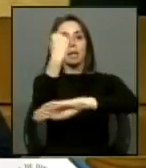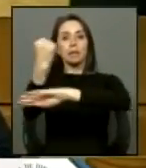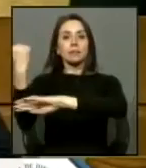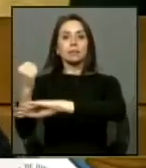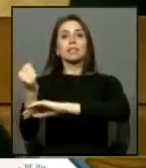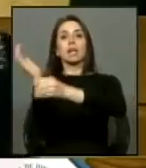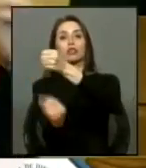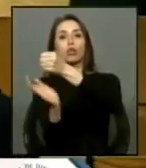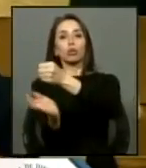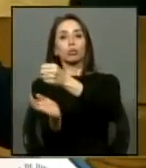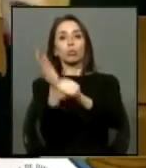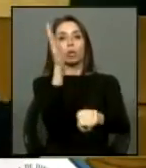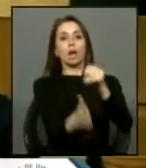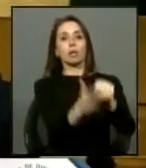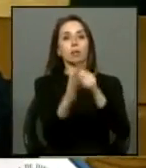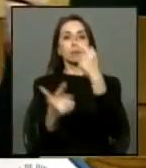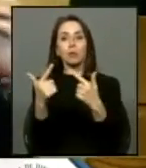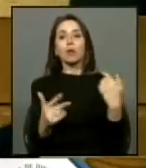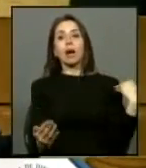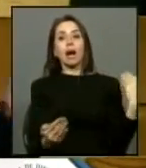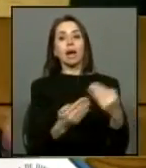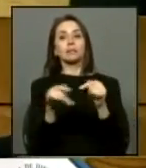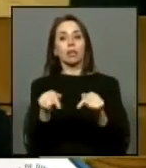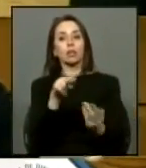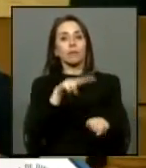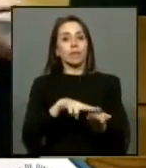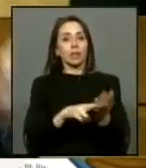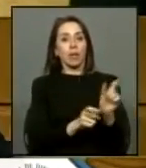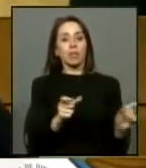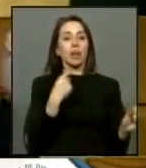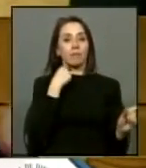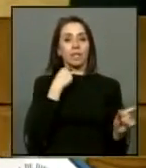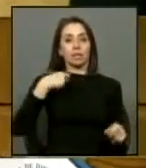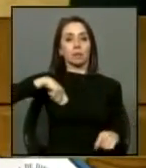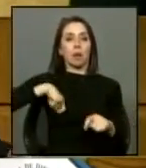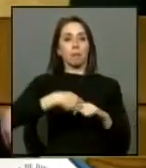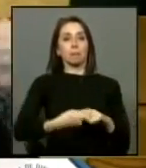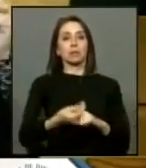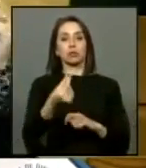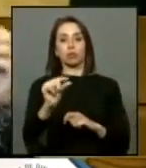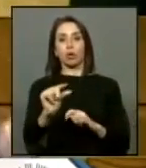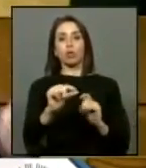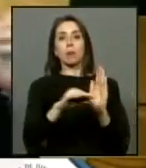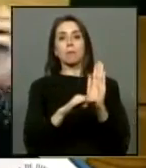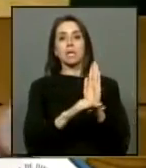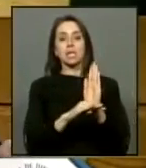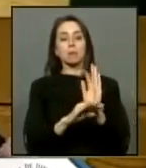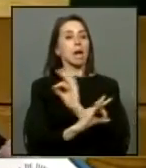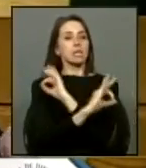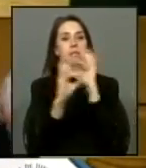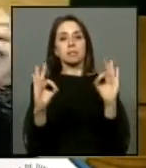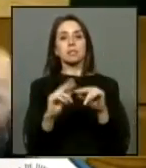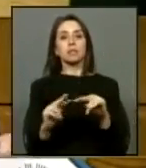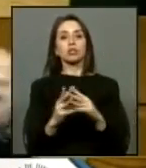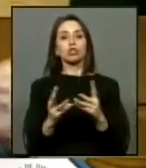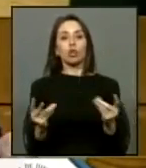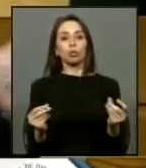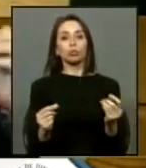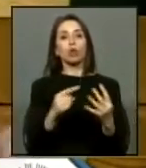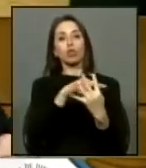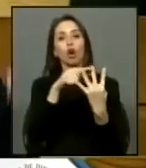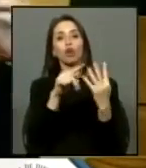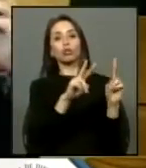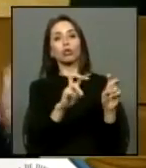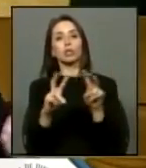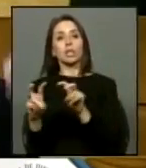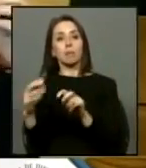exonerar y les tenemos hasta el día de hoy a las verdaderas víctimas pensiones mínimas y ninguna solución de otras materias